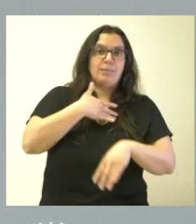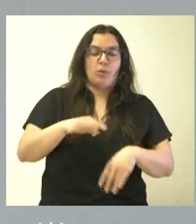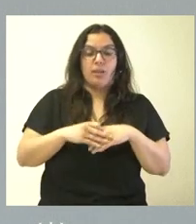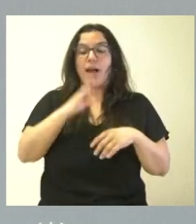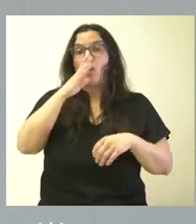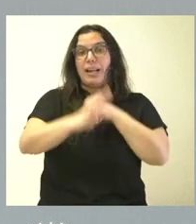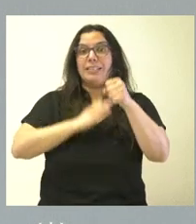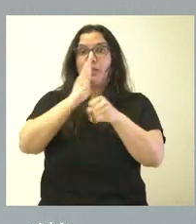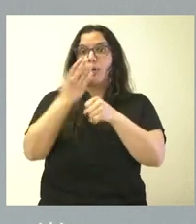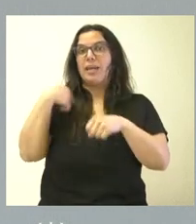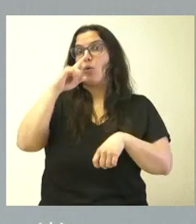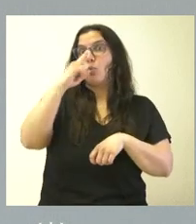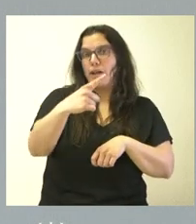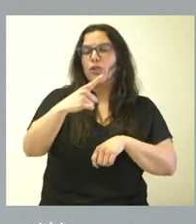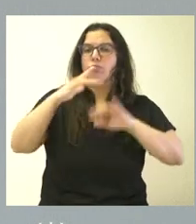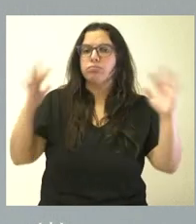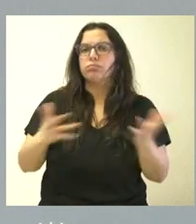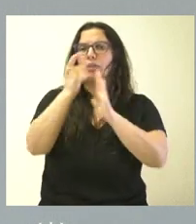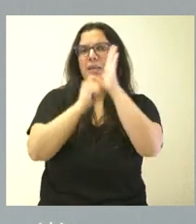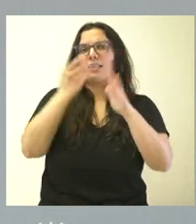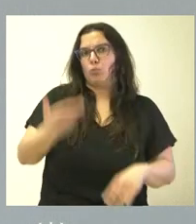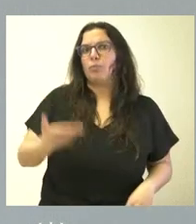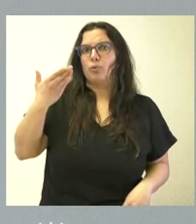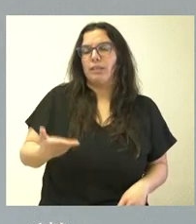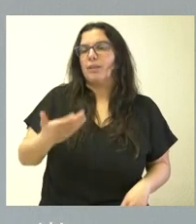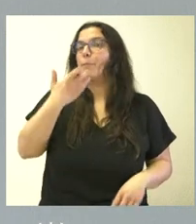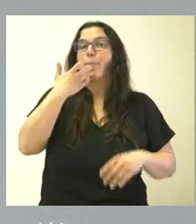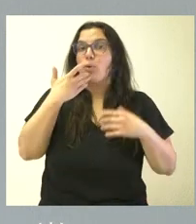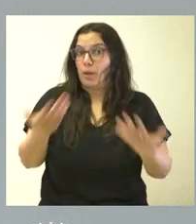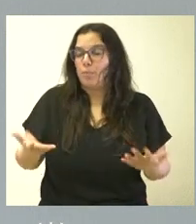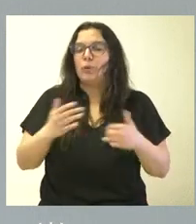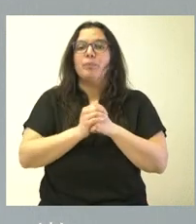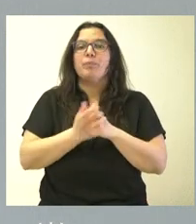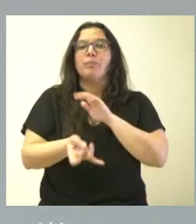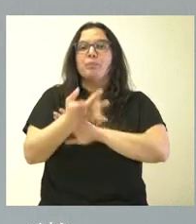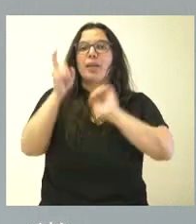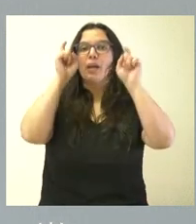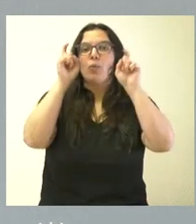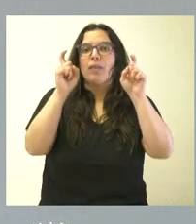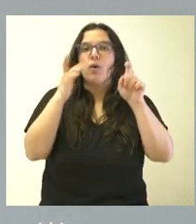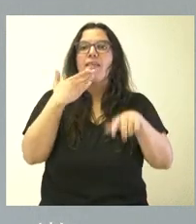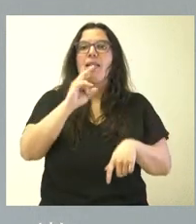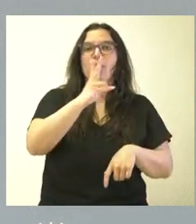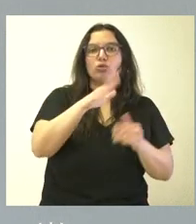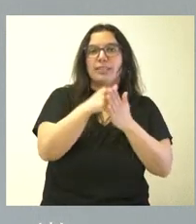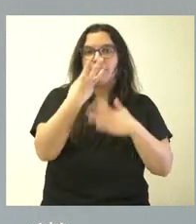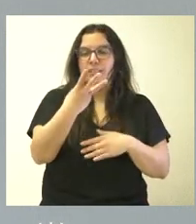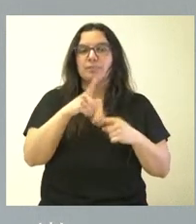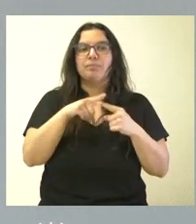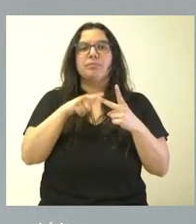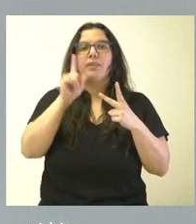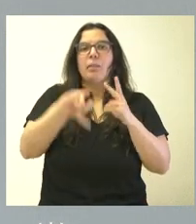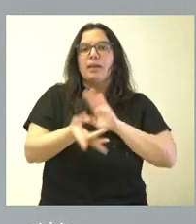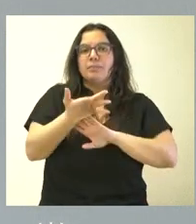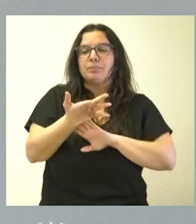impulsando muy importantes medidas. Por ejemplo, hemos puesto en marcha la educación de dos a tres años. Hemos puesto en marcha